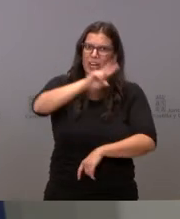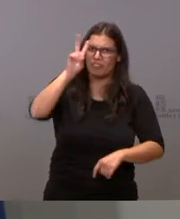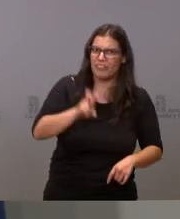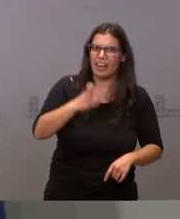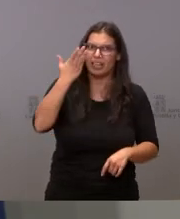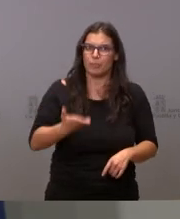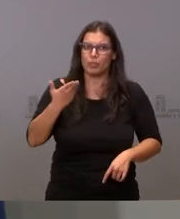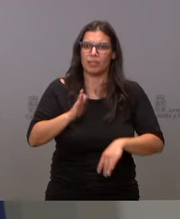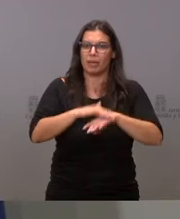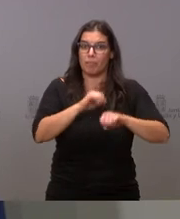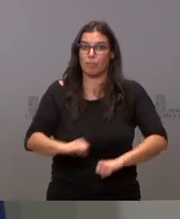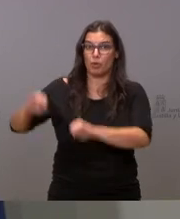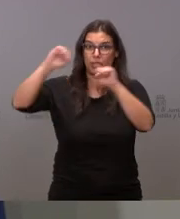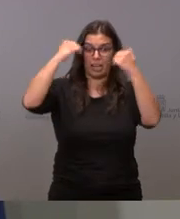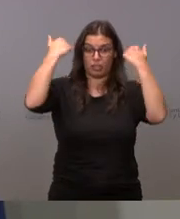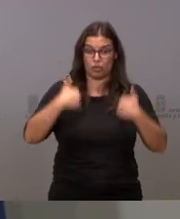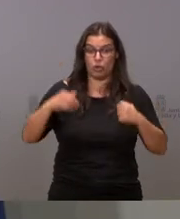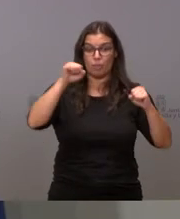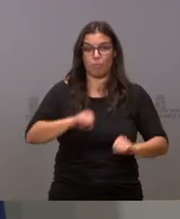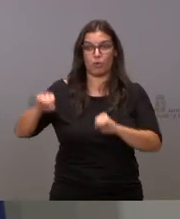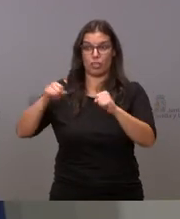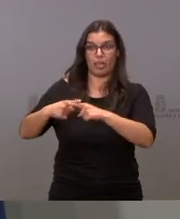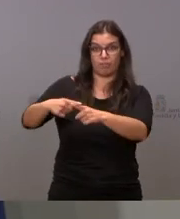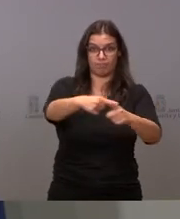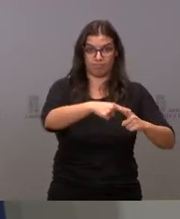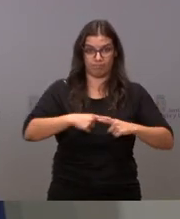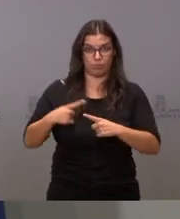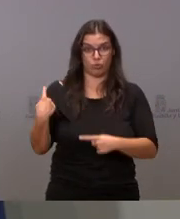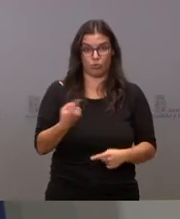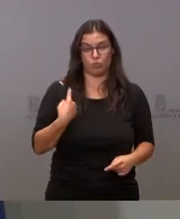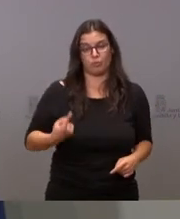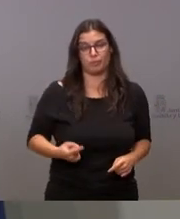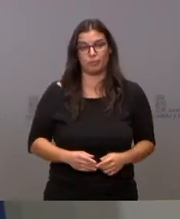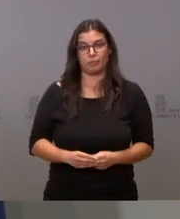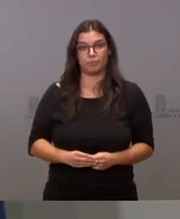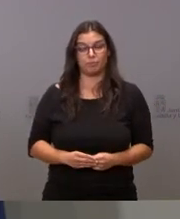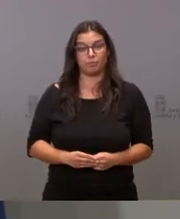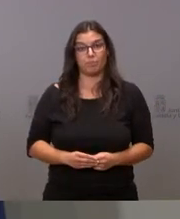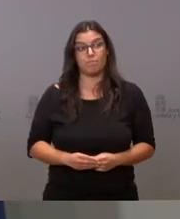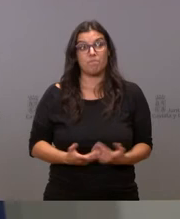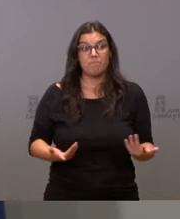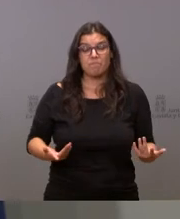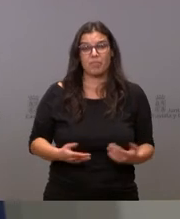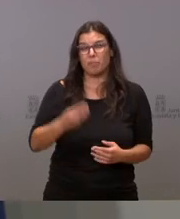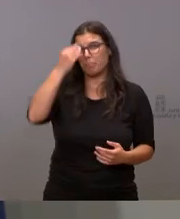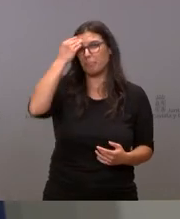protegerse a sí mismo y para protegernos unos a otros es difícil pensar